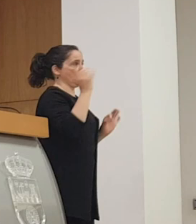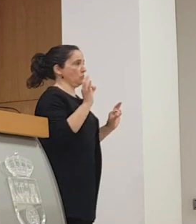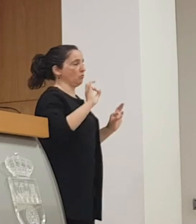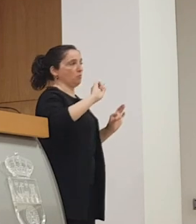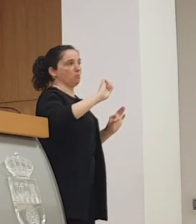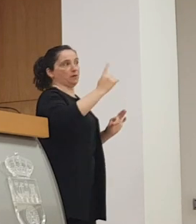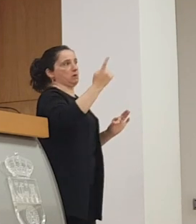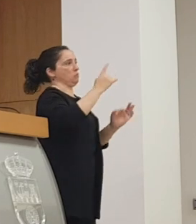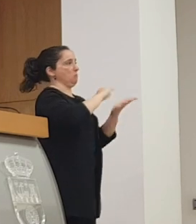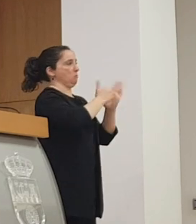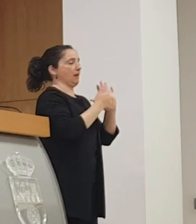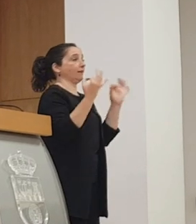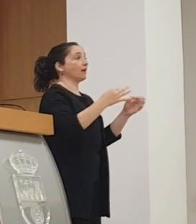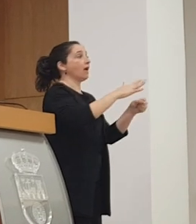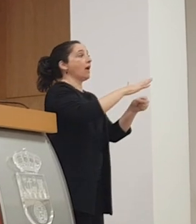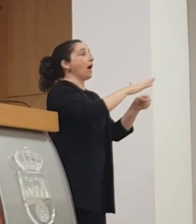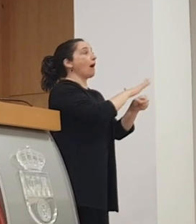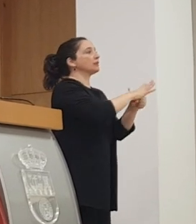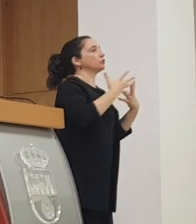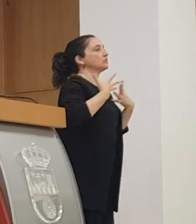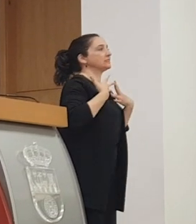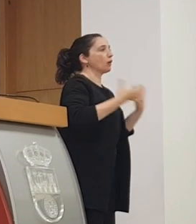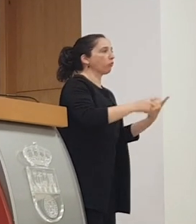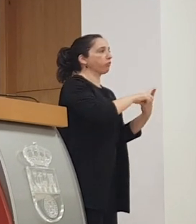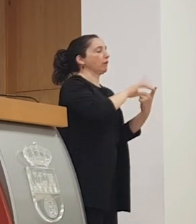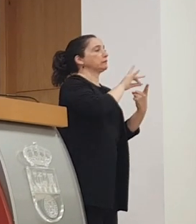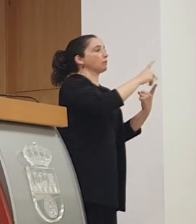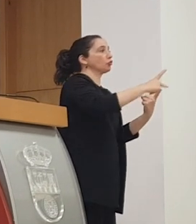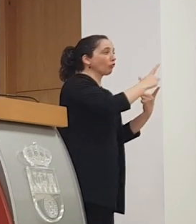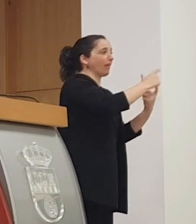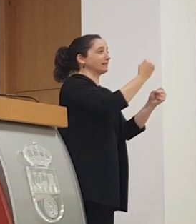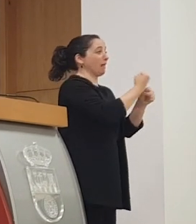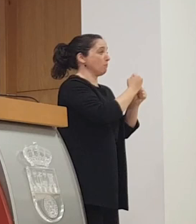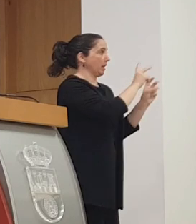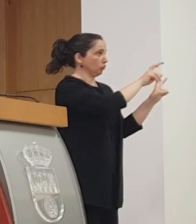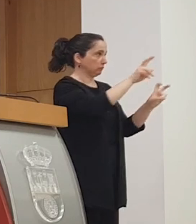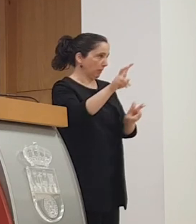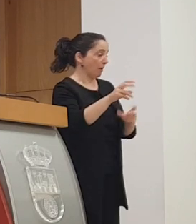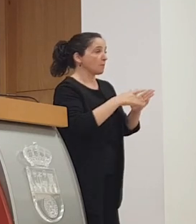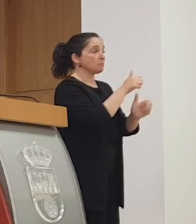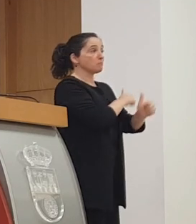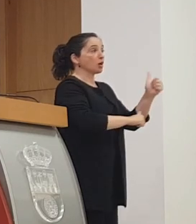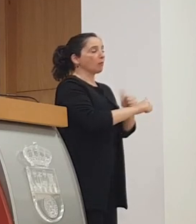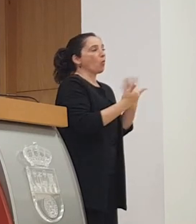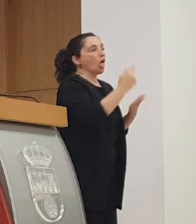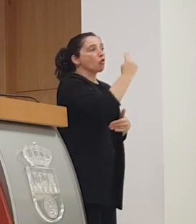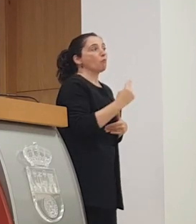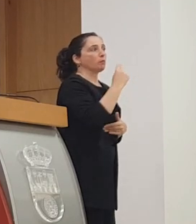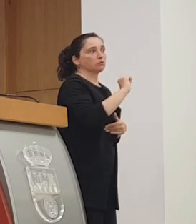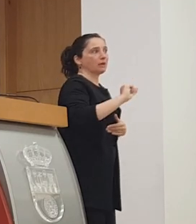sistematizarlo de alguna manera, en el ámbito de la salud, de los servicios sociales y del empleo. Nuestro primer compromiso